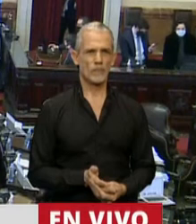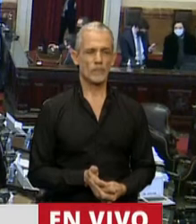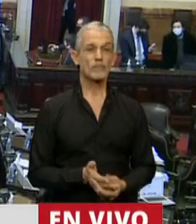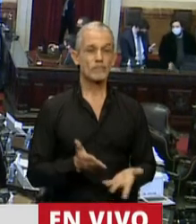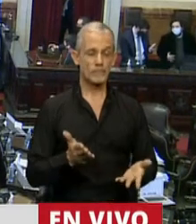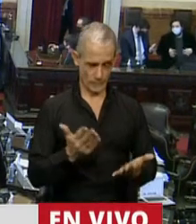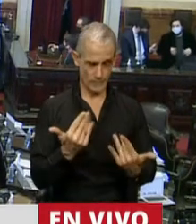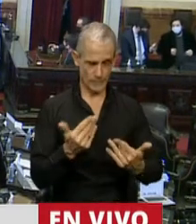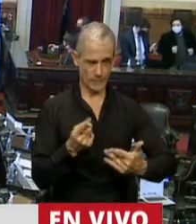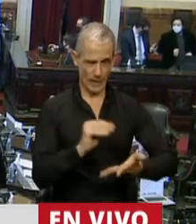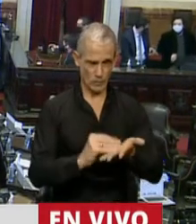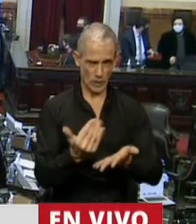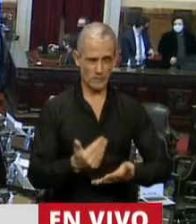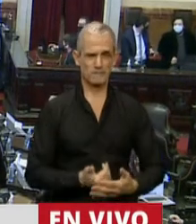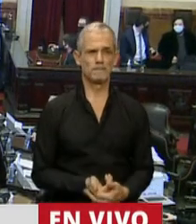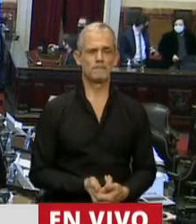Continúe. Gracias.